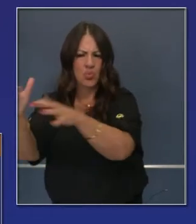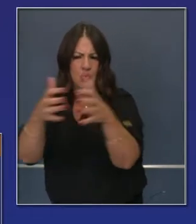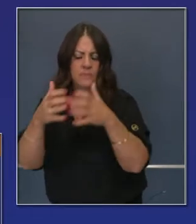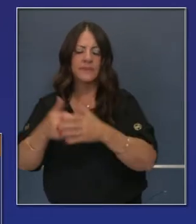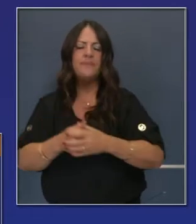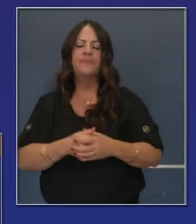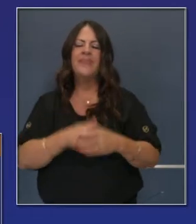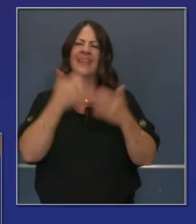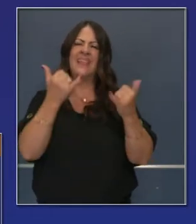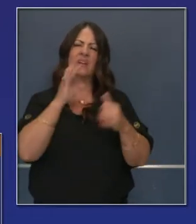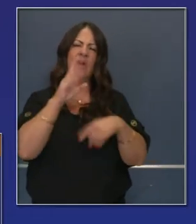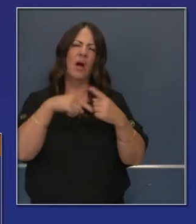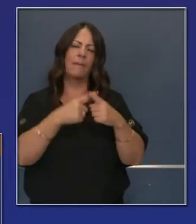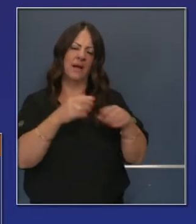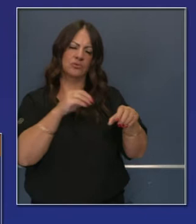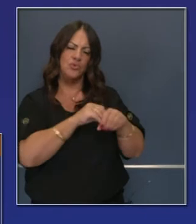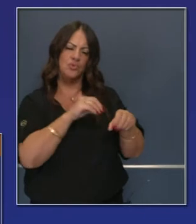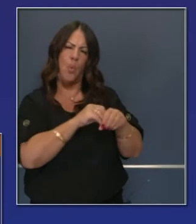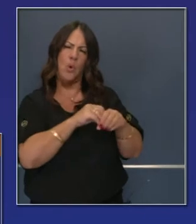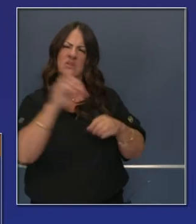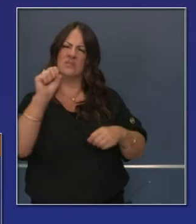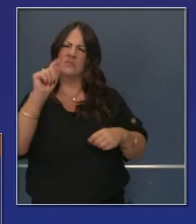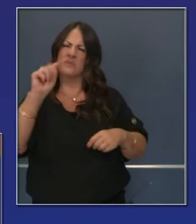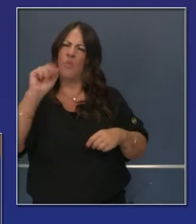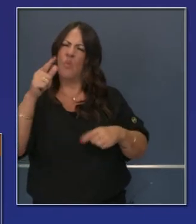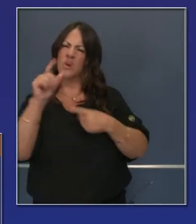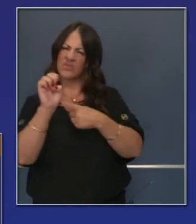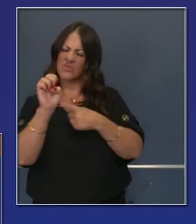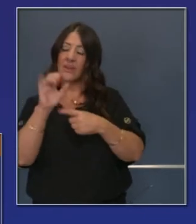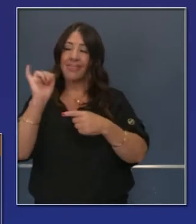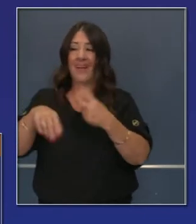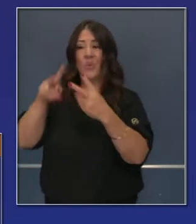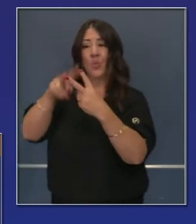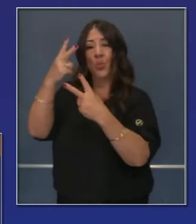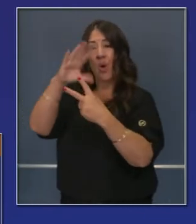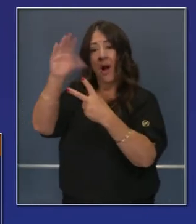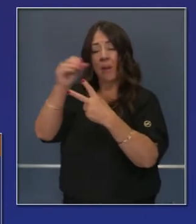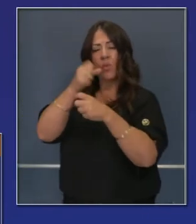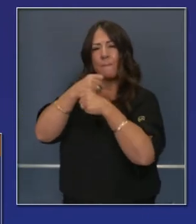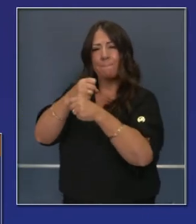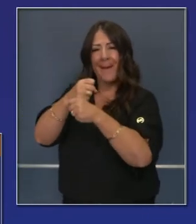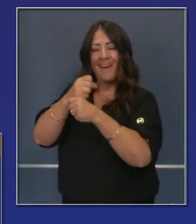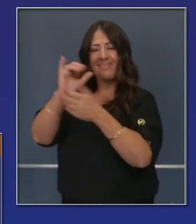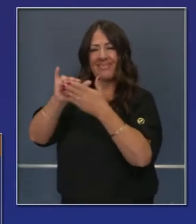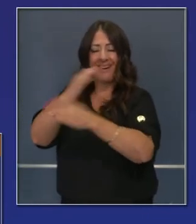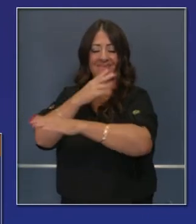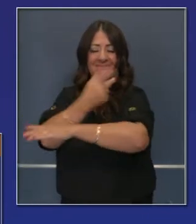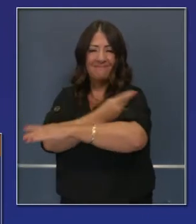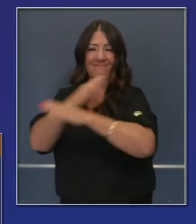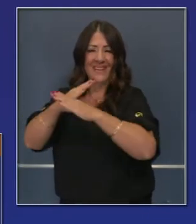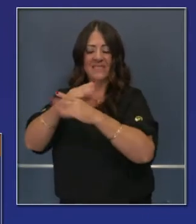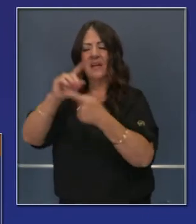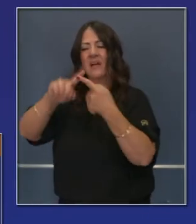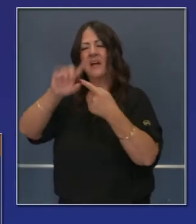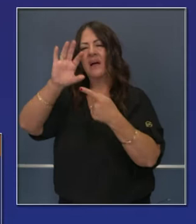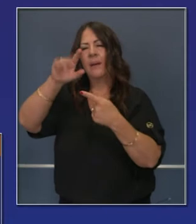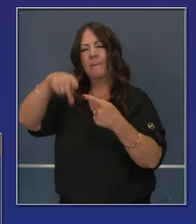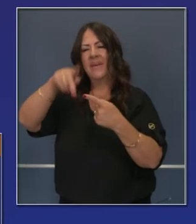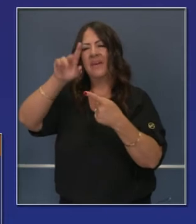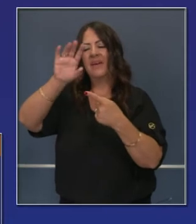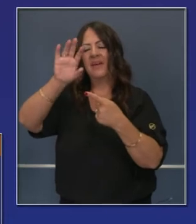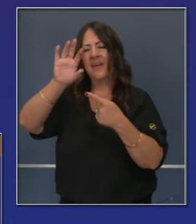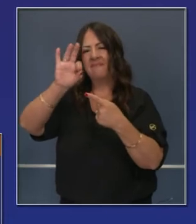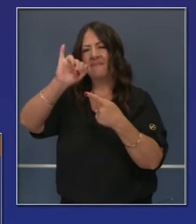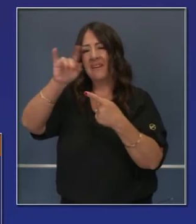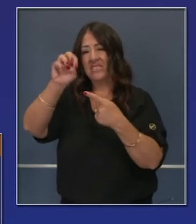es el almacenamiento. Los requisitos de almacenamiento, les dije hace un momento que Pfizer y Moderna, tantas, las dos